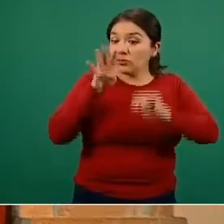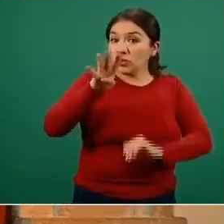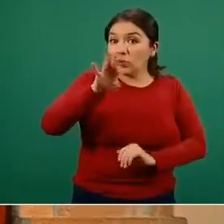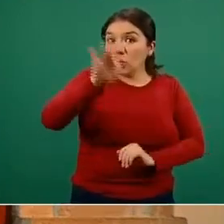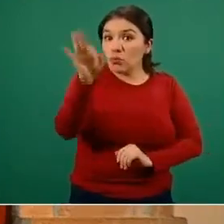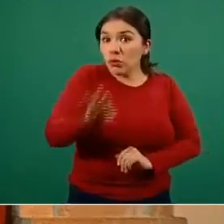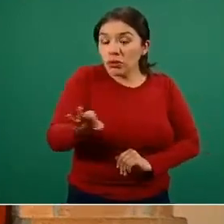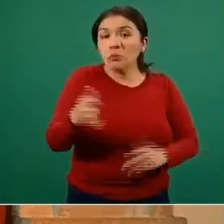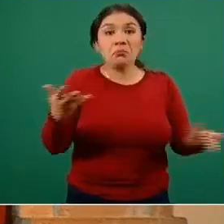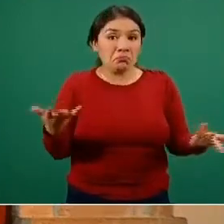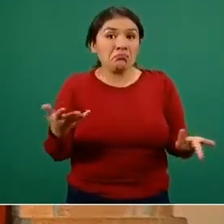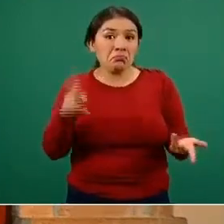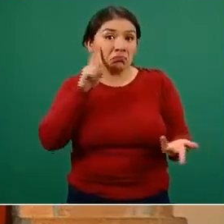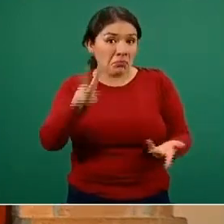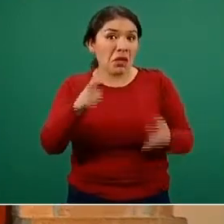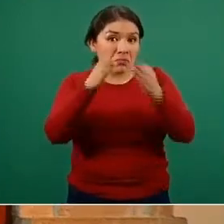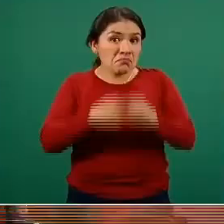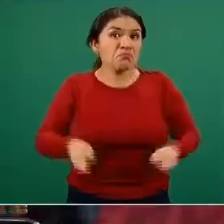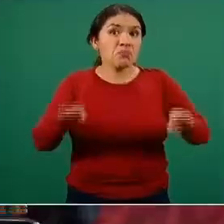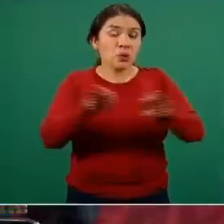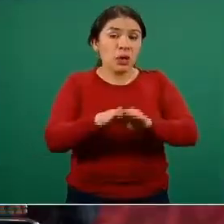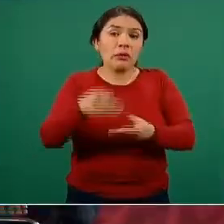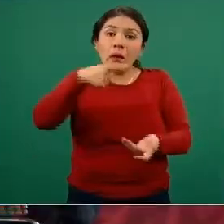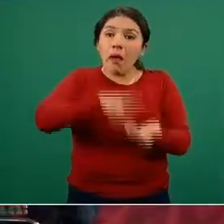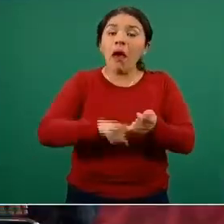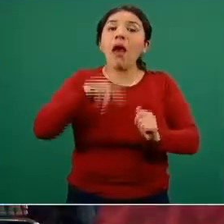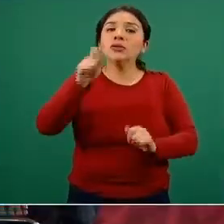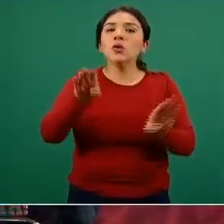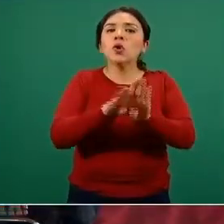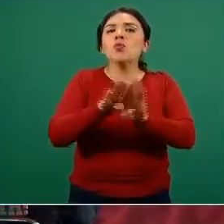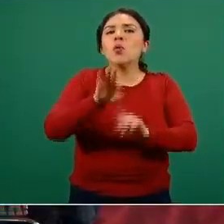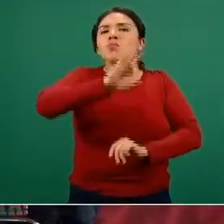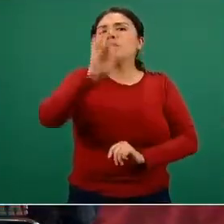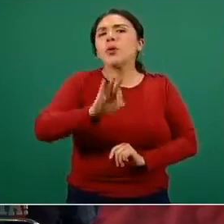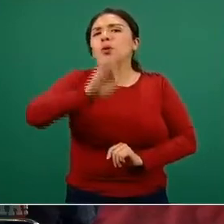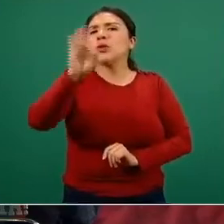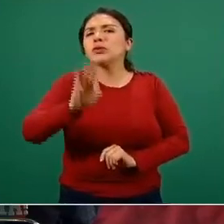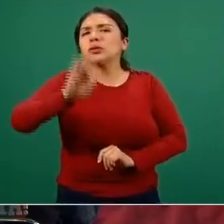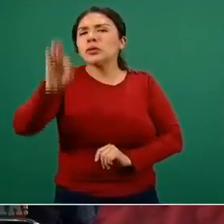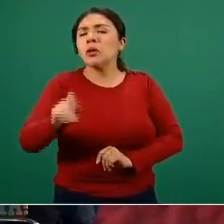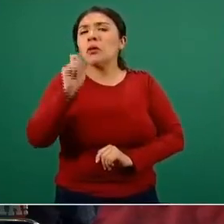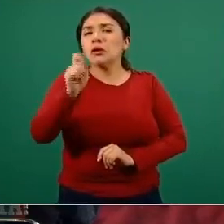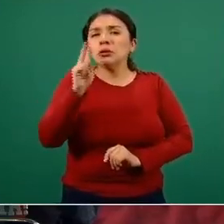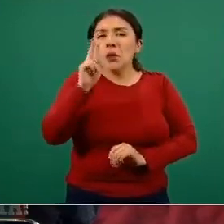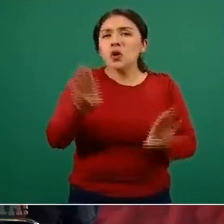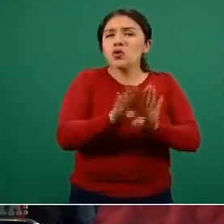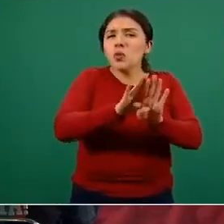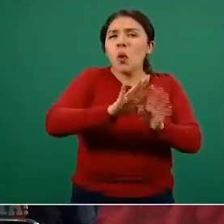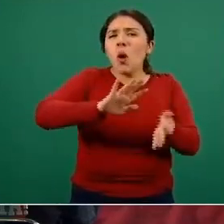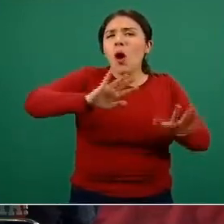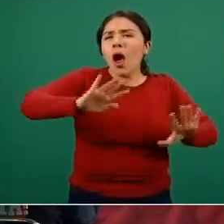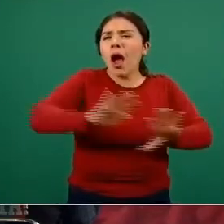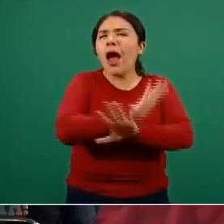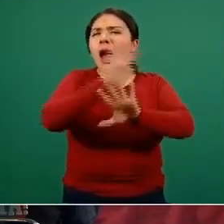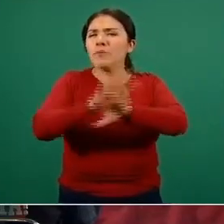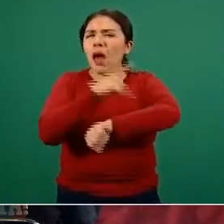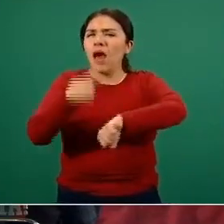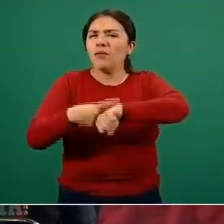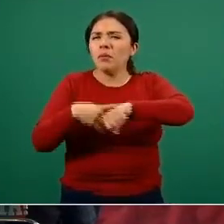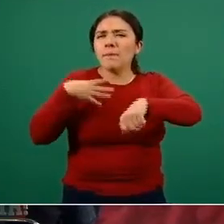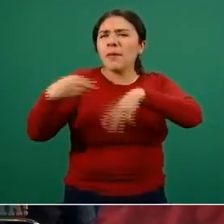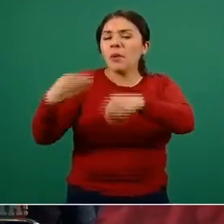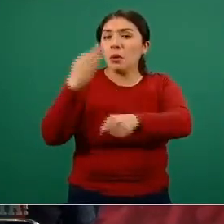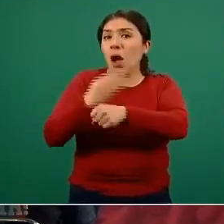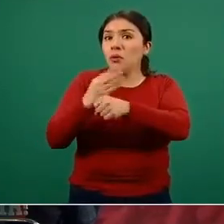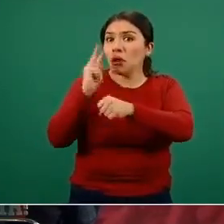disminución que sí resalta y está dentro de los porcentajes que en su momento, durante toda la evolución de la epidemia, han sido de las